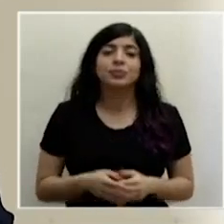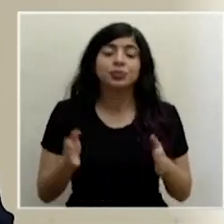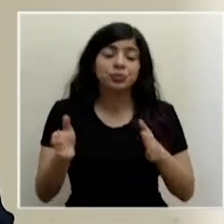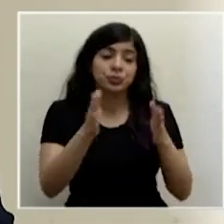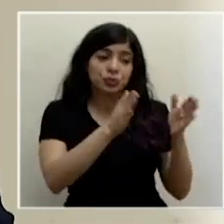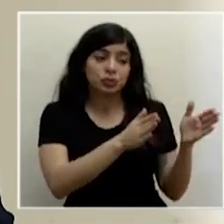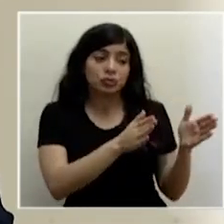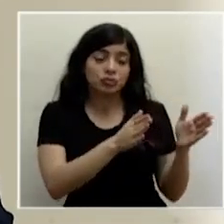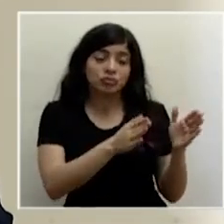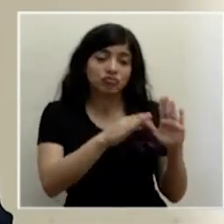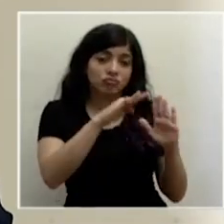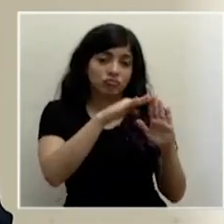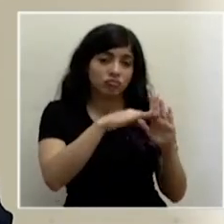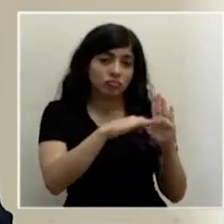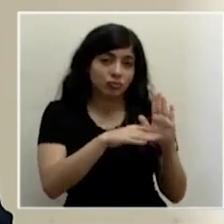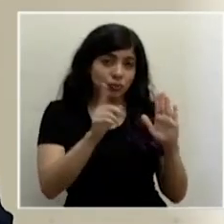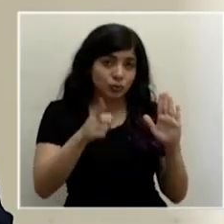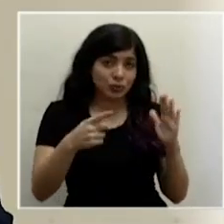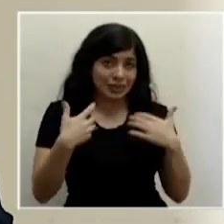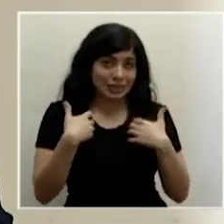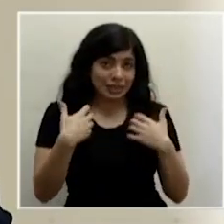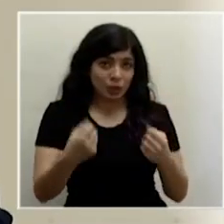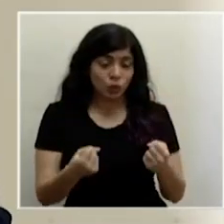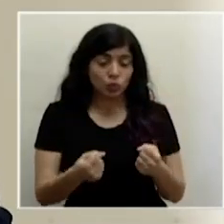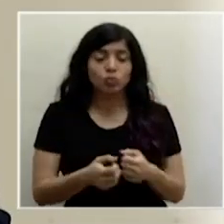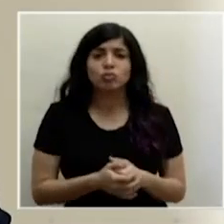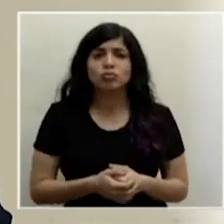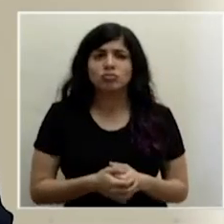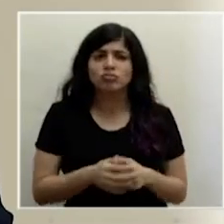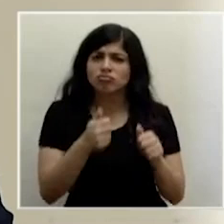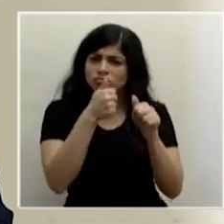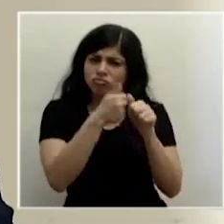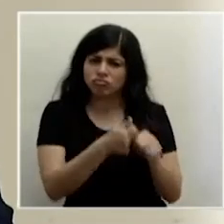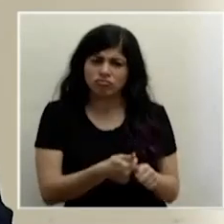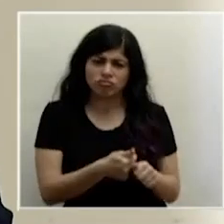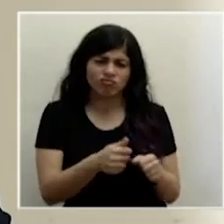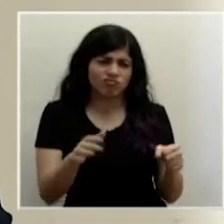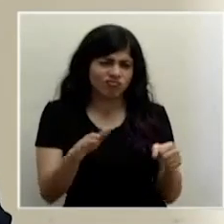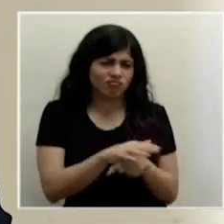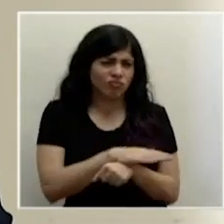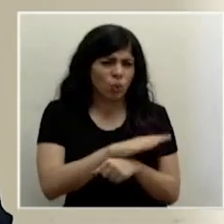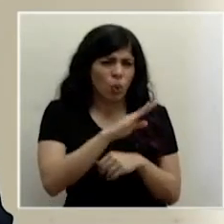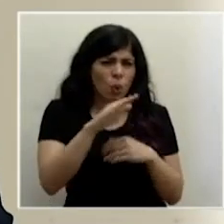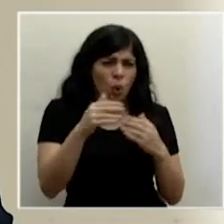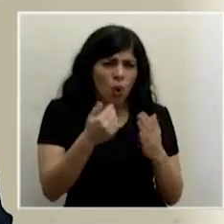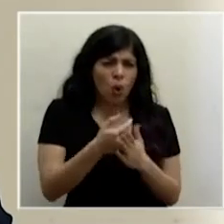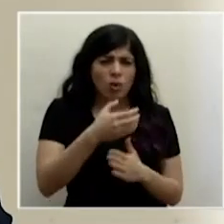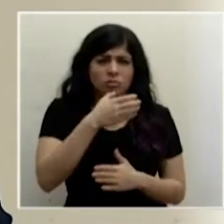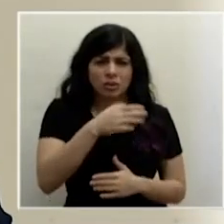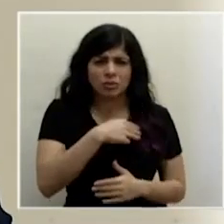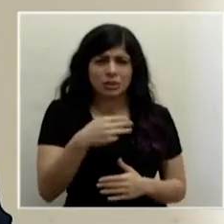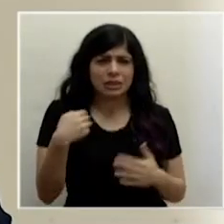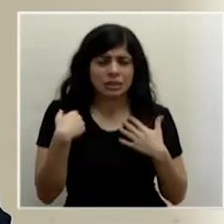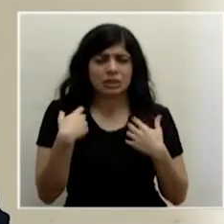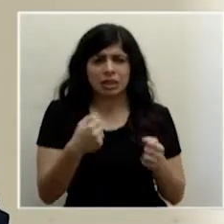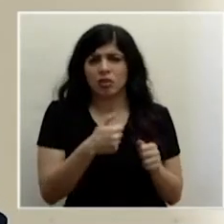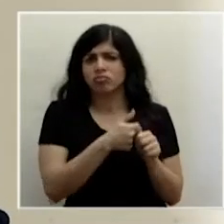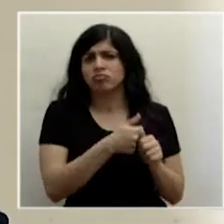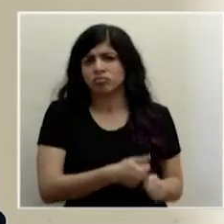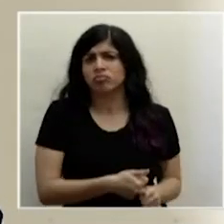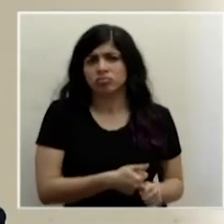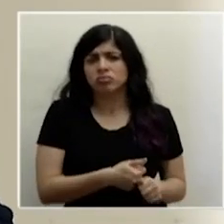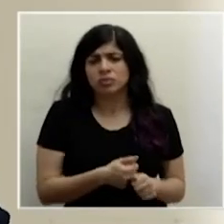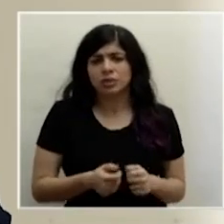las disposiciones sanitarias, pues hemos seguido al pie de la letra todas las recomendaciones del Ministerio de Salud en